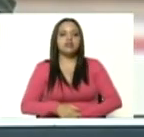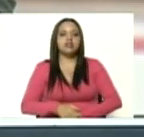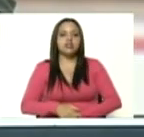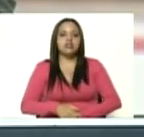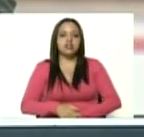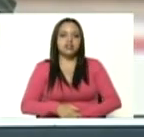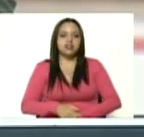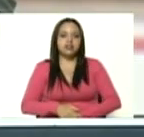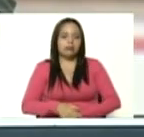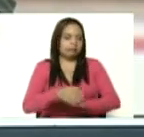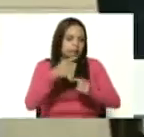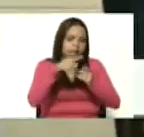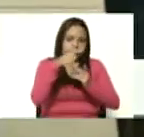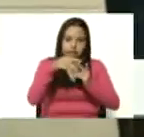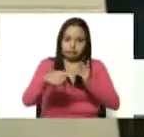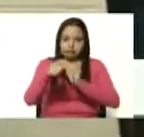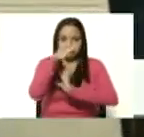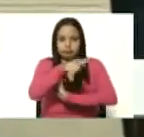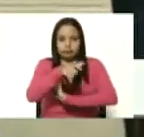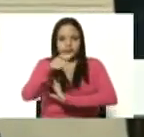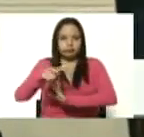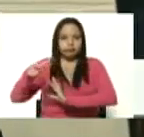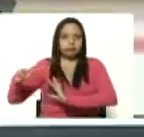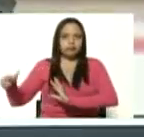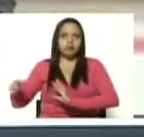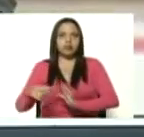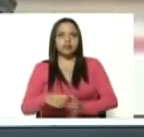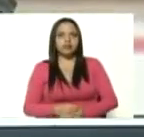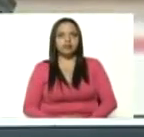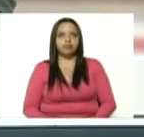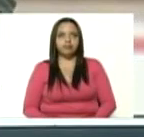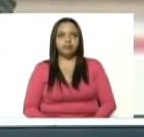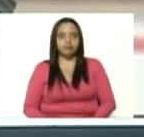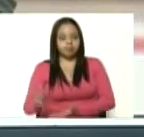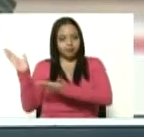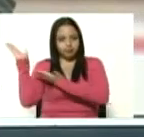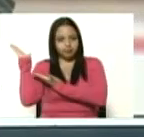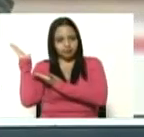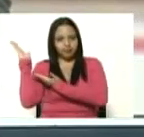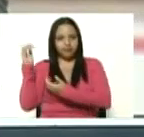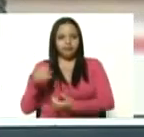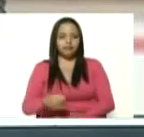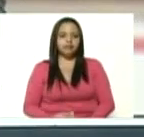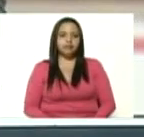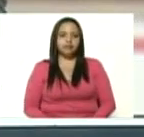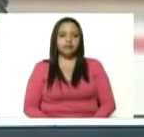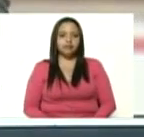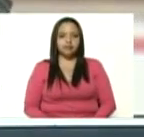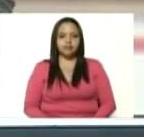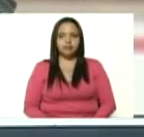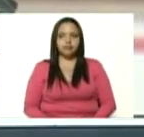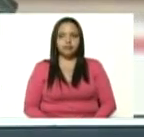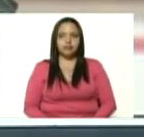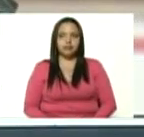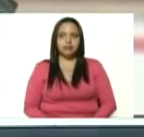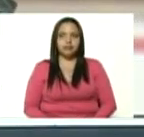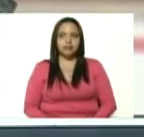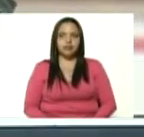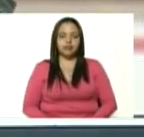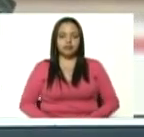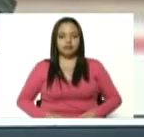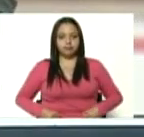Simadevilla, del almirante Gilberto Pinto Blanco, del coronel Francisco Amelías Horta,